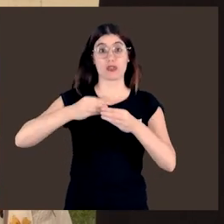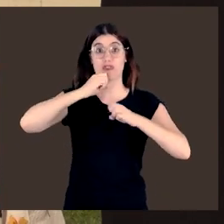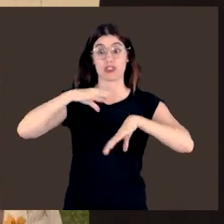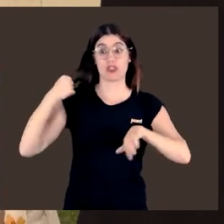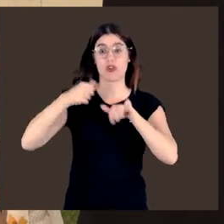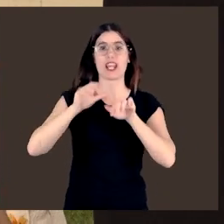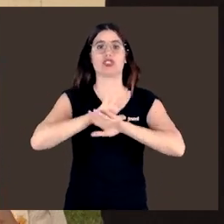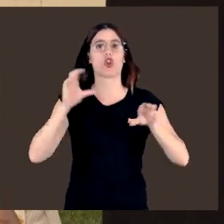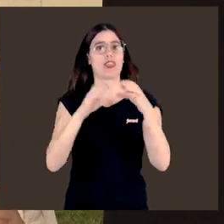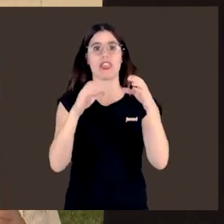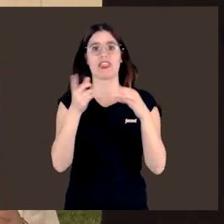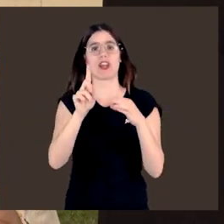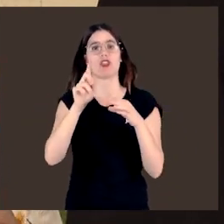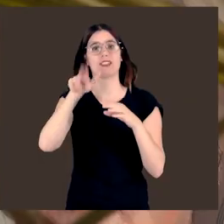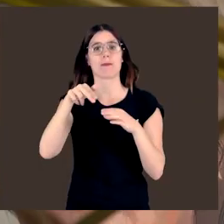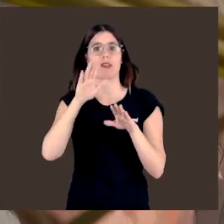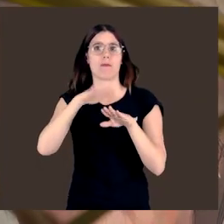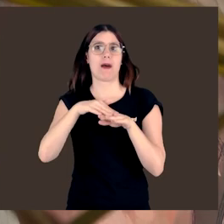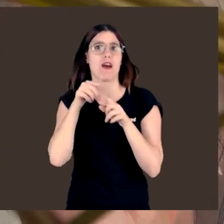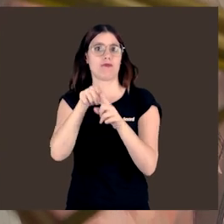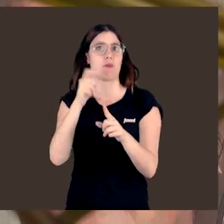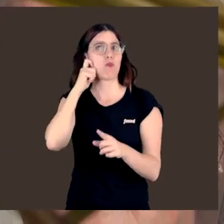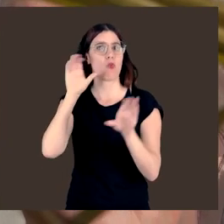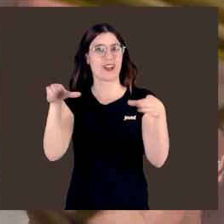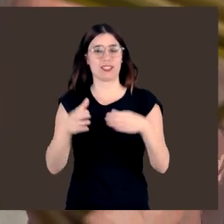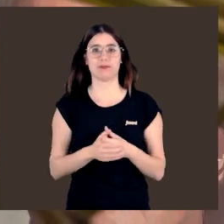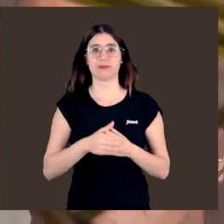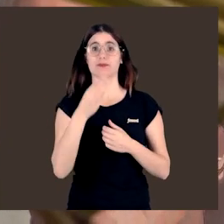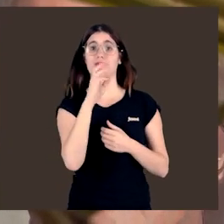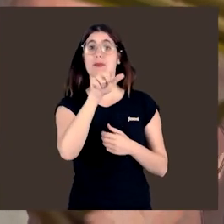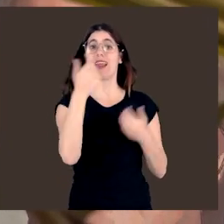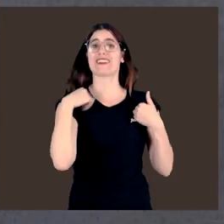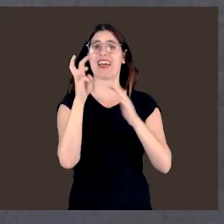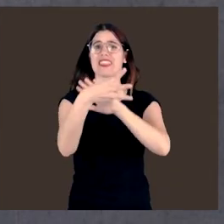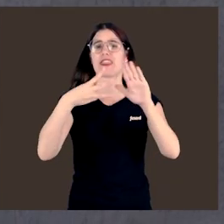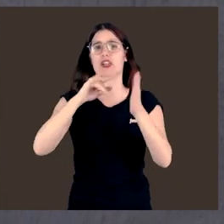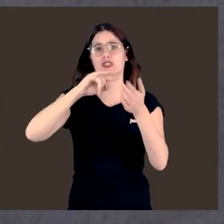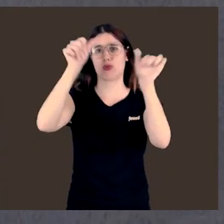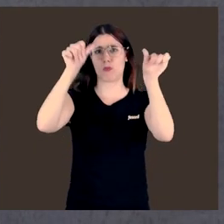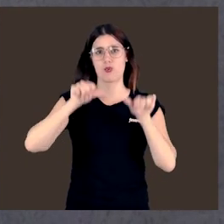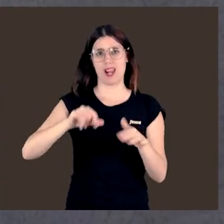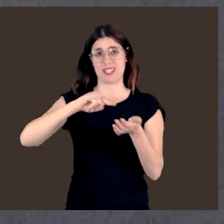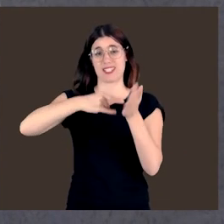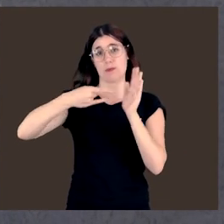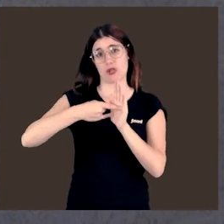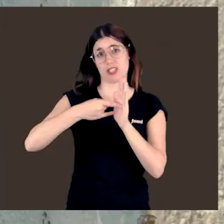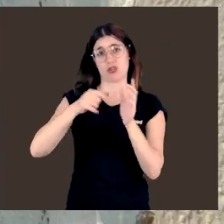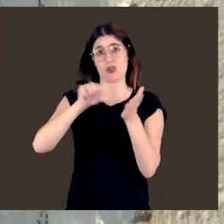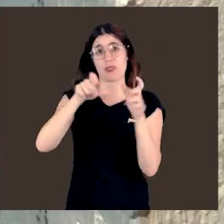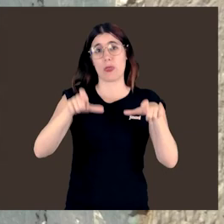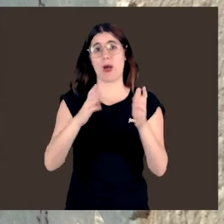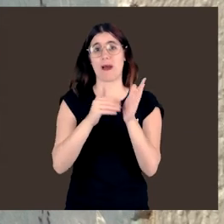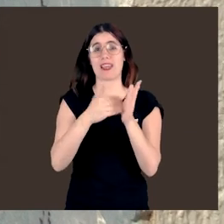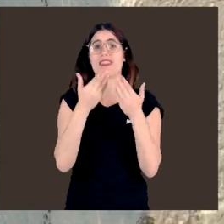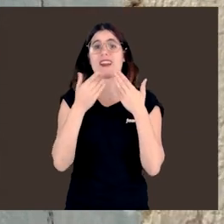no solo por la ciencia, sino también por muchísimas mujeres. Con el de Pilar Mateo son ya 18 los murales repartidos por Valencia y su área metropolitana gracias